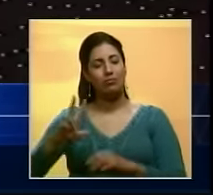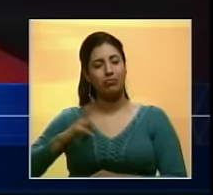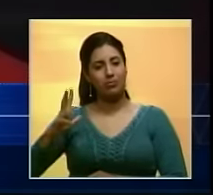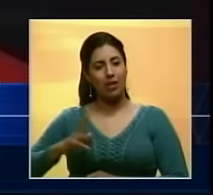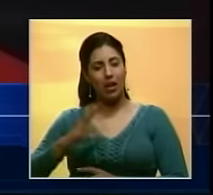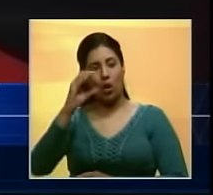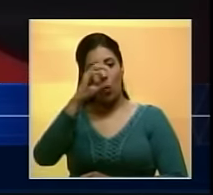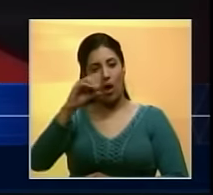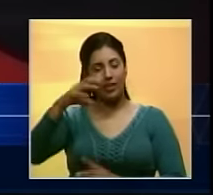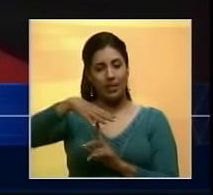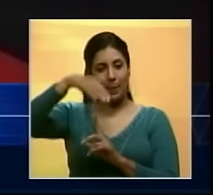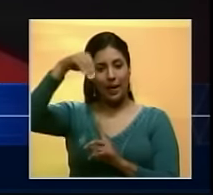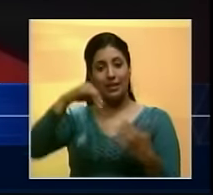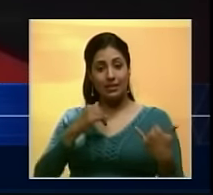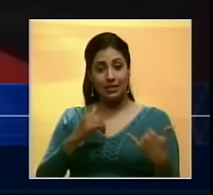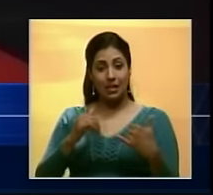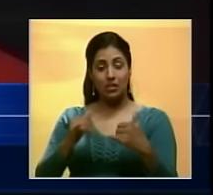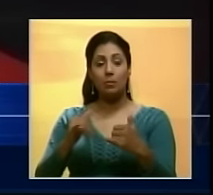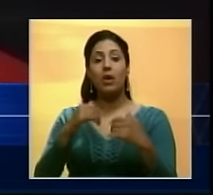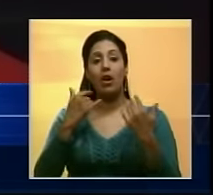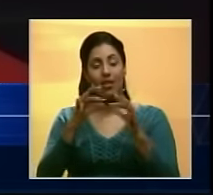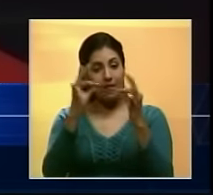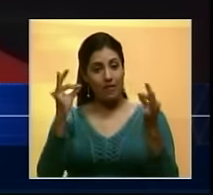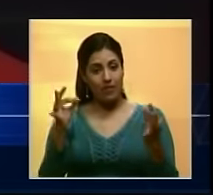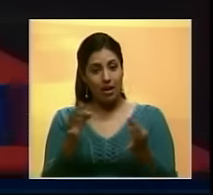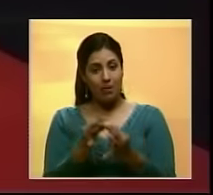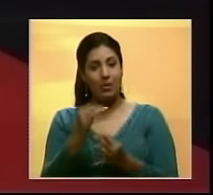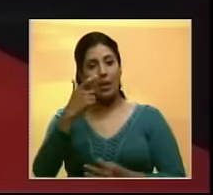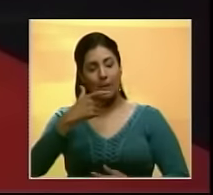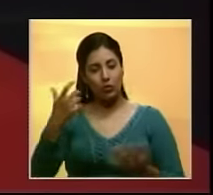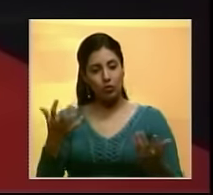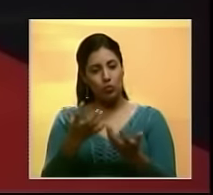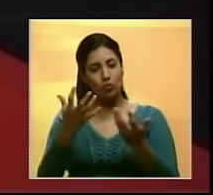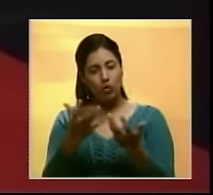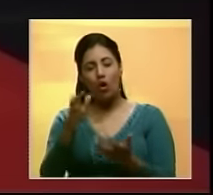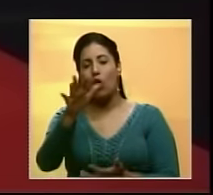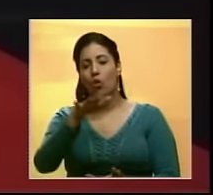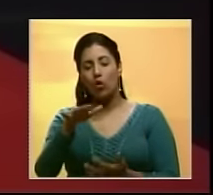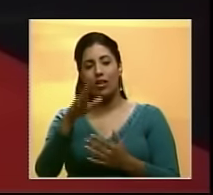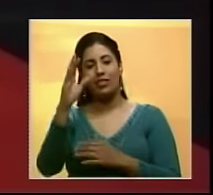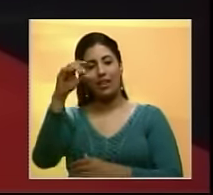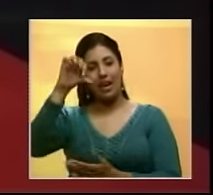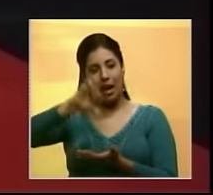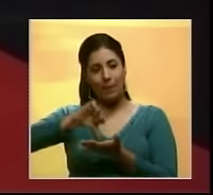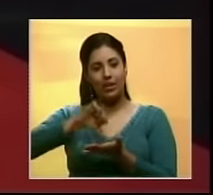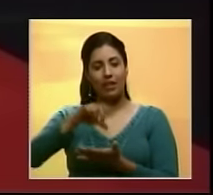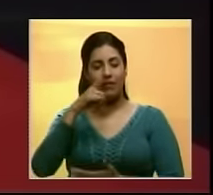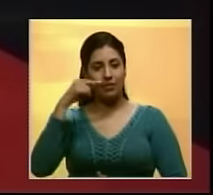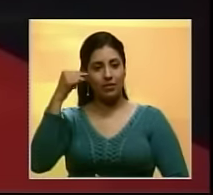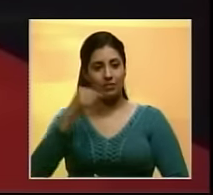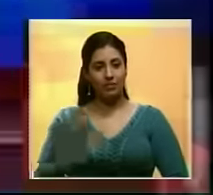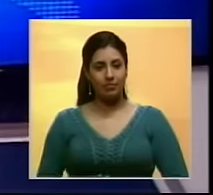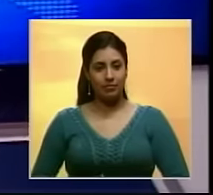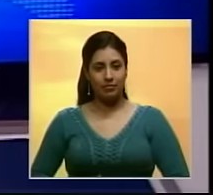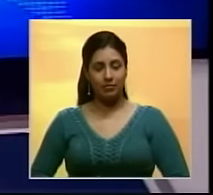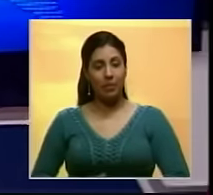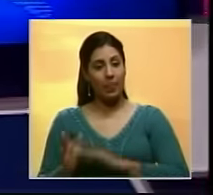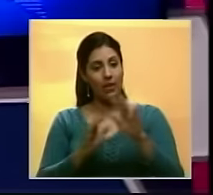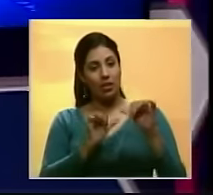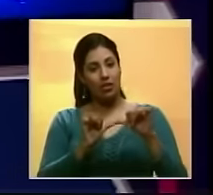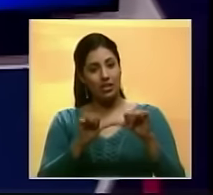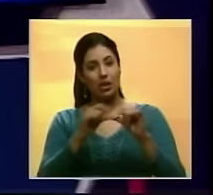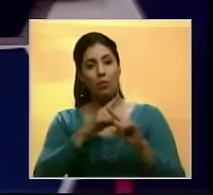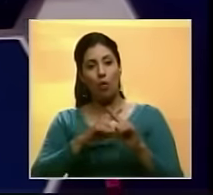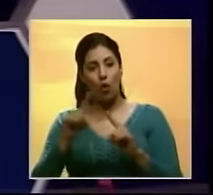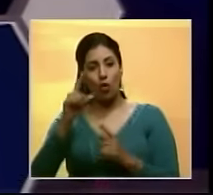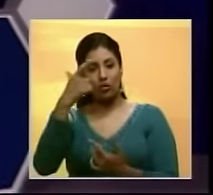de la oeste de París donde nació Su familia informó que la inhumación tendrá lugar en la capital francesa Continuamos con el